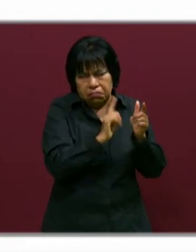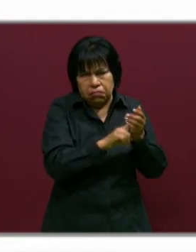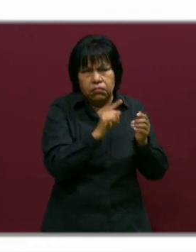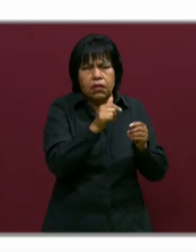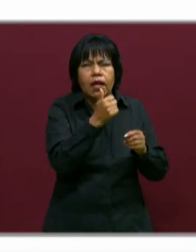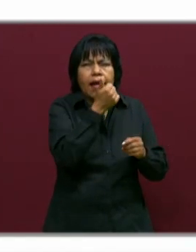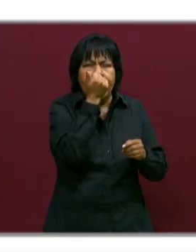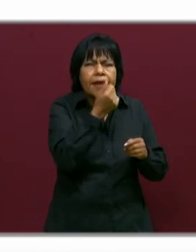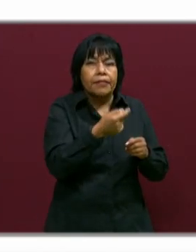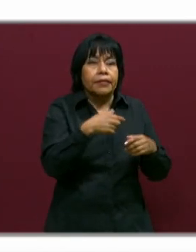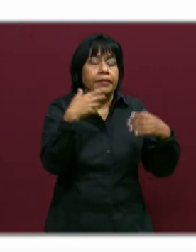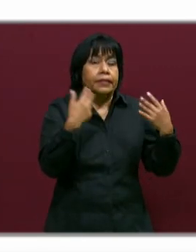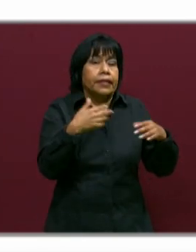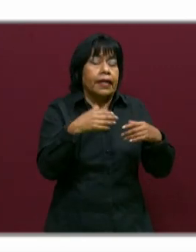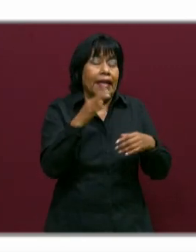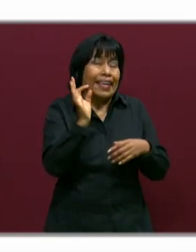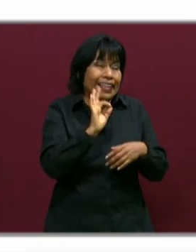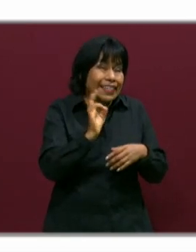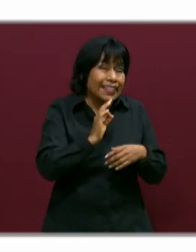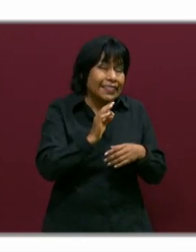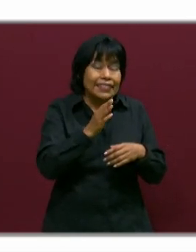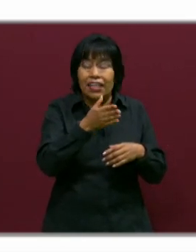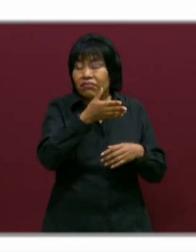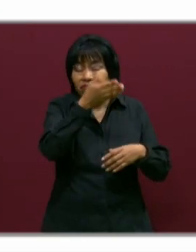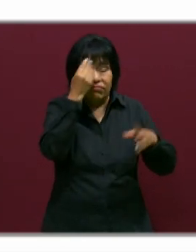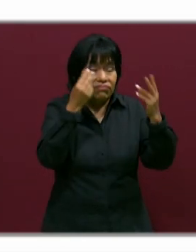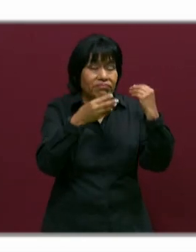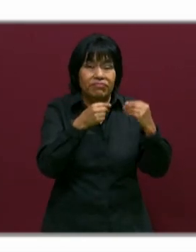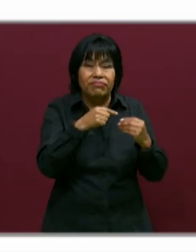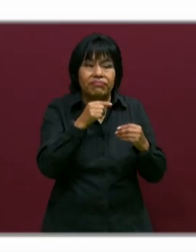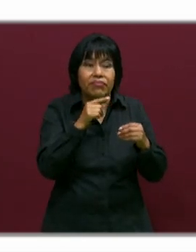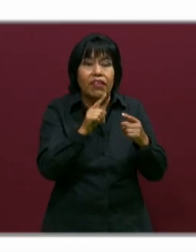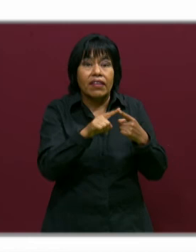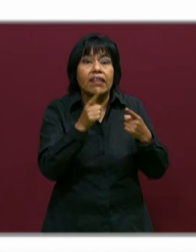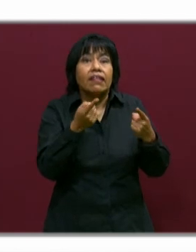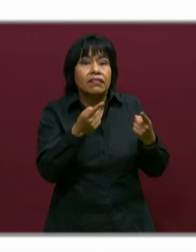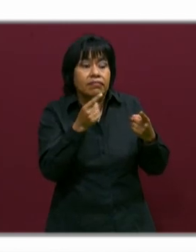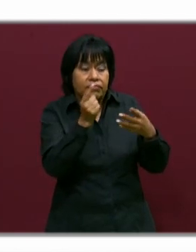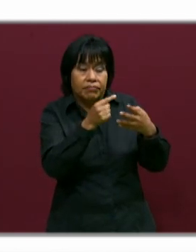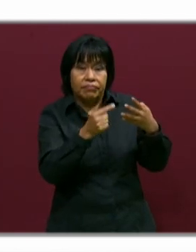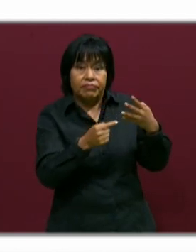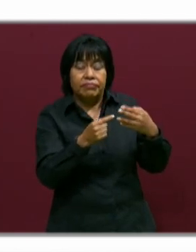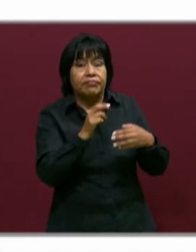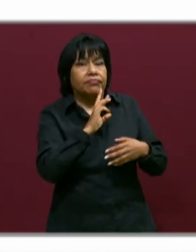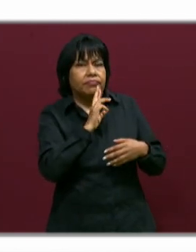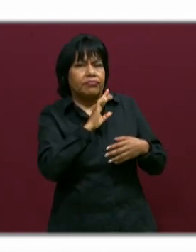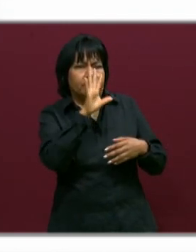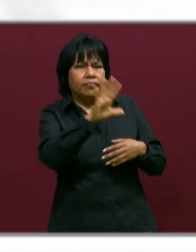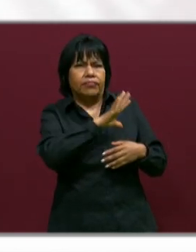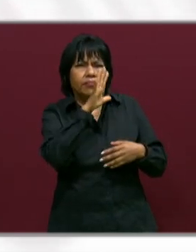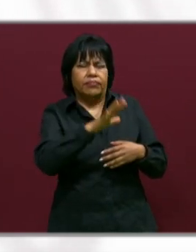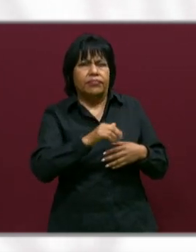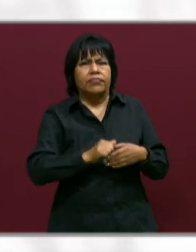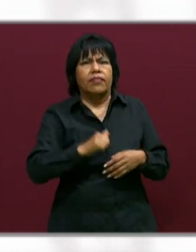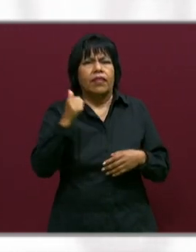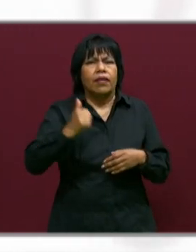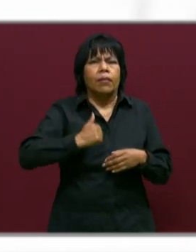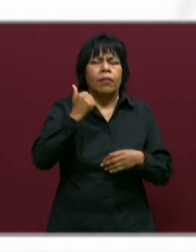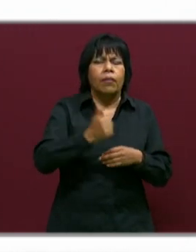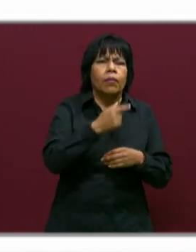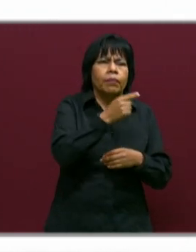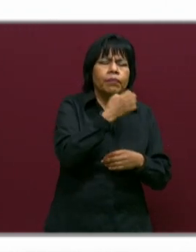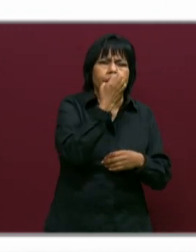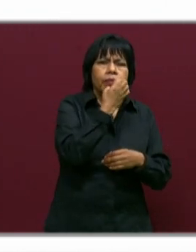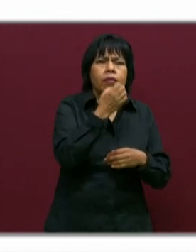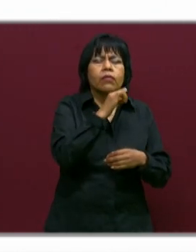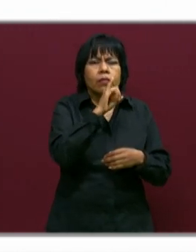nuestros alumnos que están en riesgo de no alcanzar los aprendizajes esperados, y los resultados generales de aprovechamiento escolar en